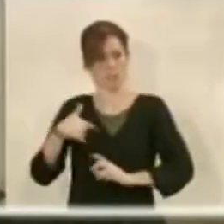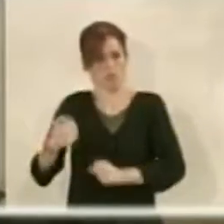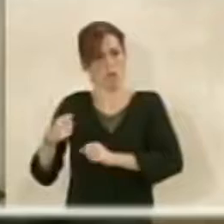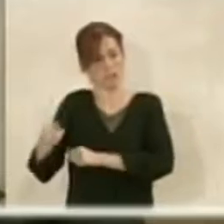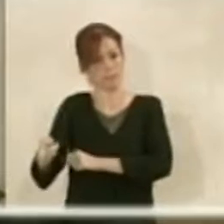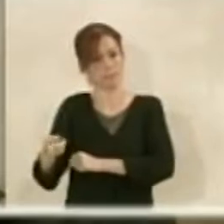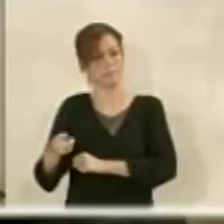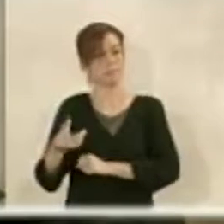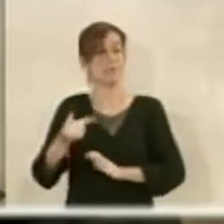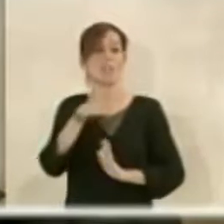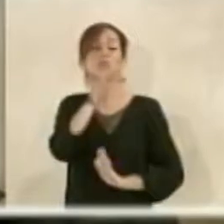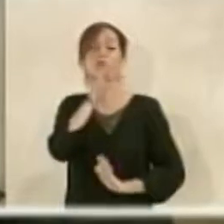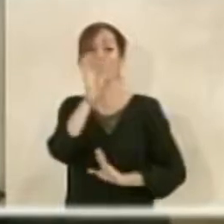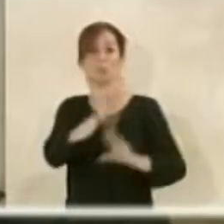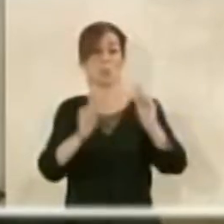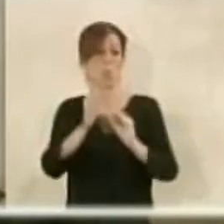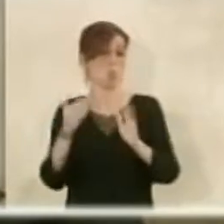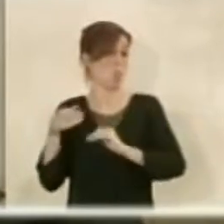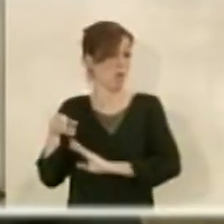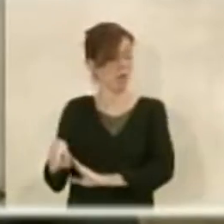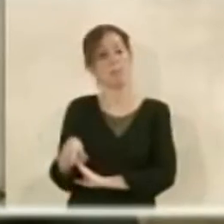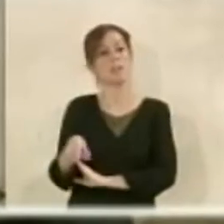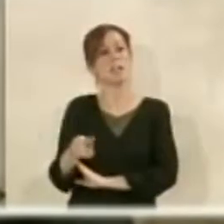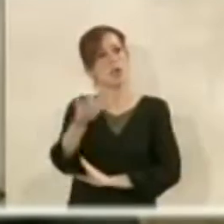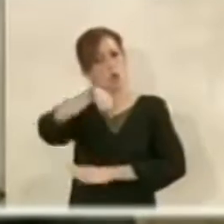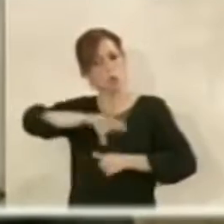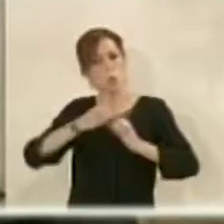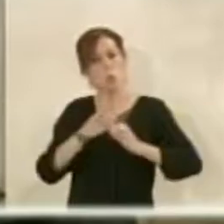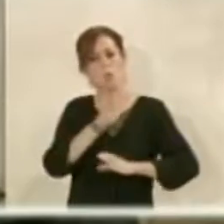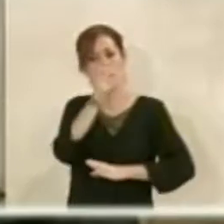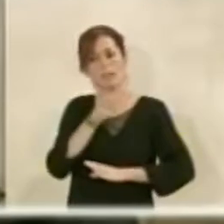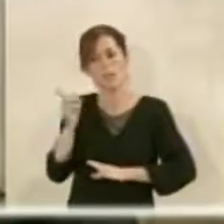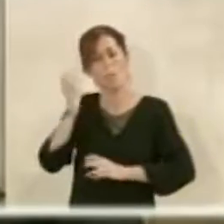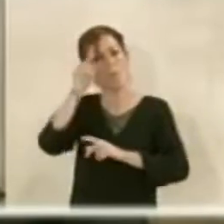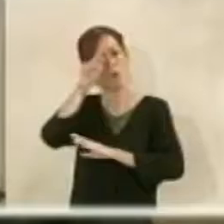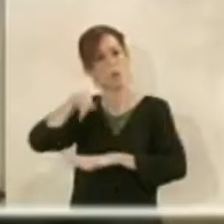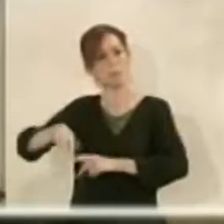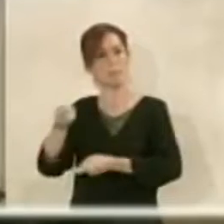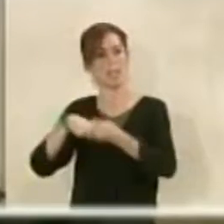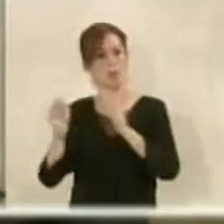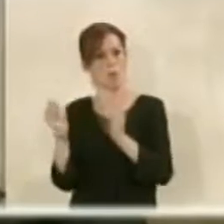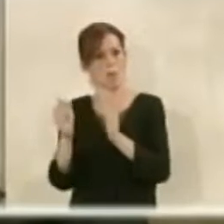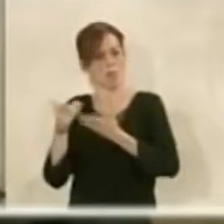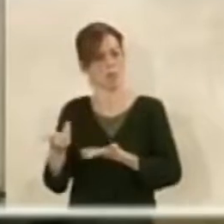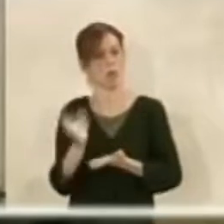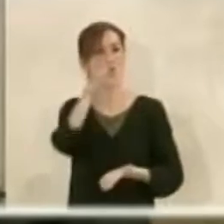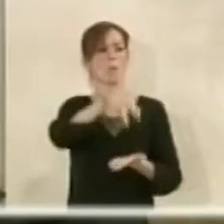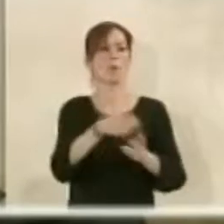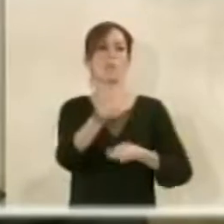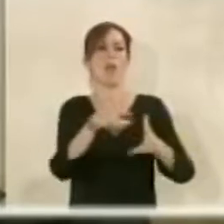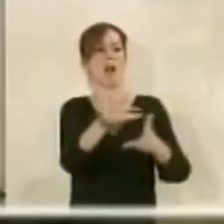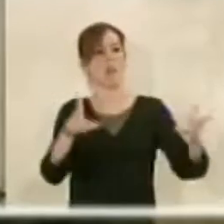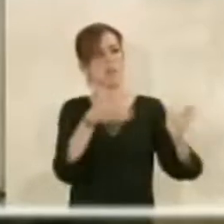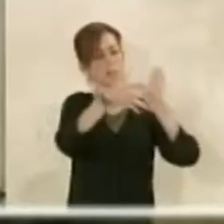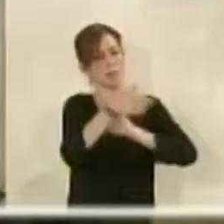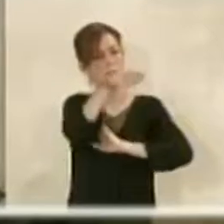resuelto. Eso no está resuelto del todo y para nosotros sigue siendo una preocupación, indudablemente. Las grandes superficies son un